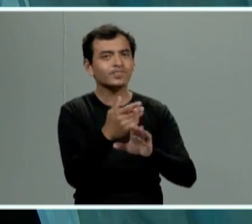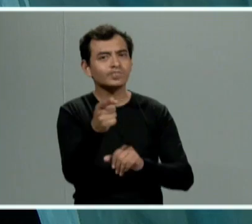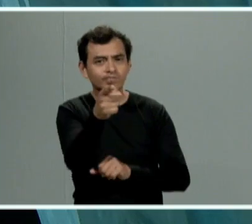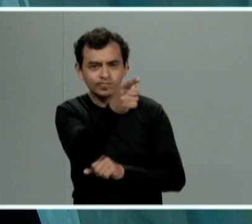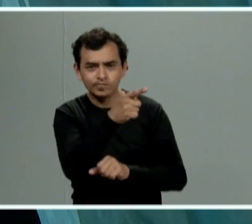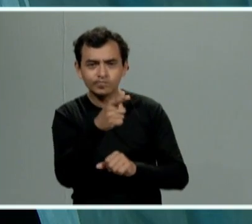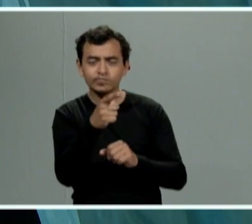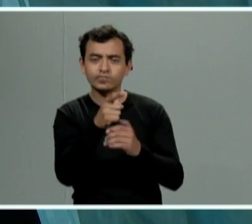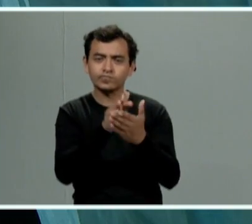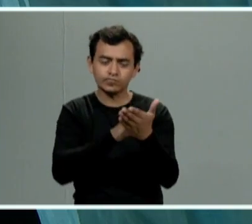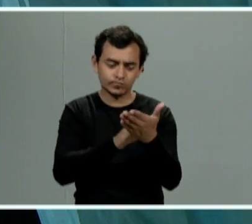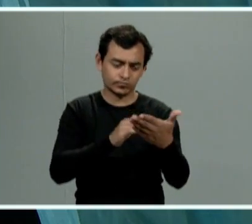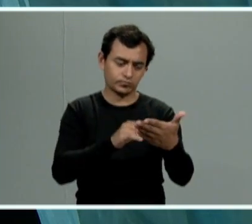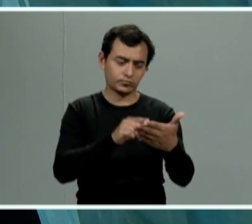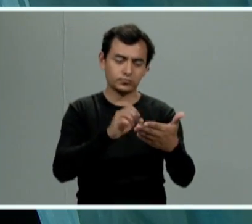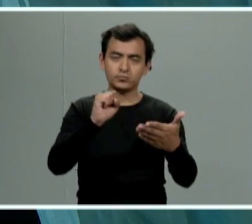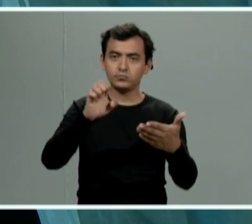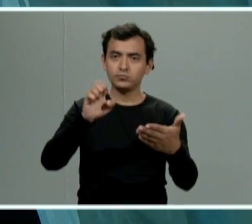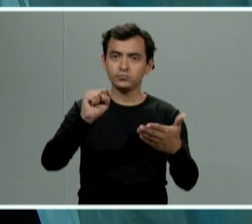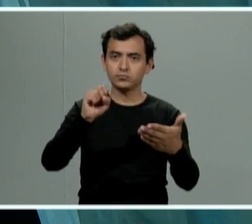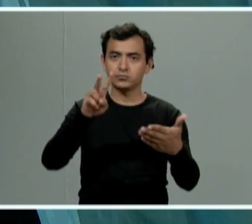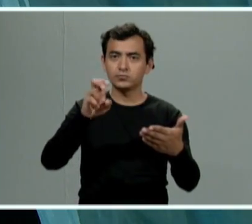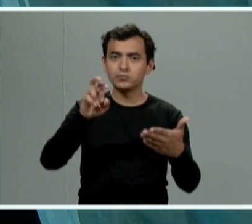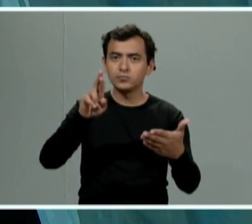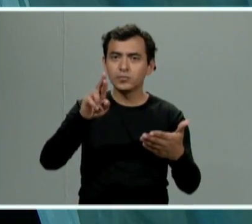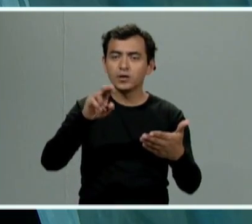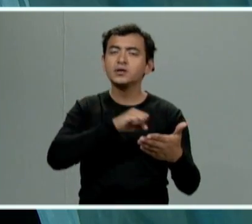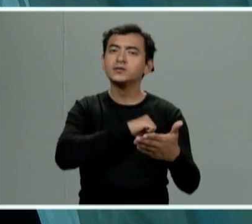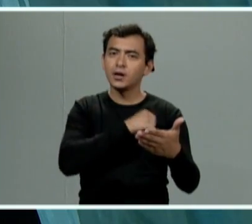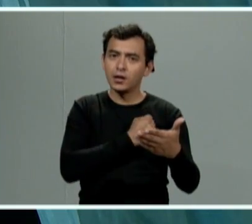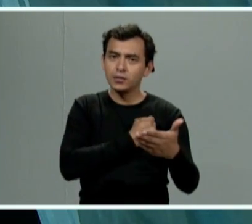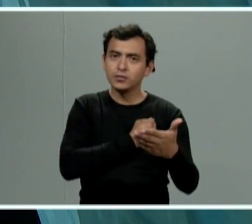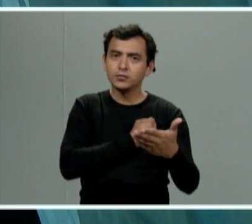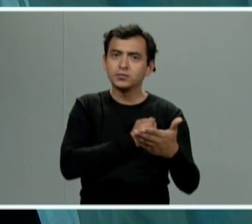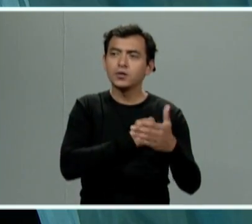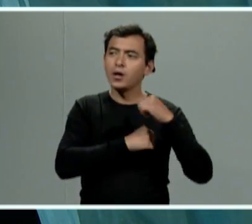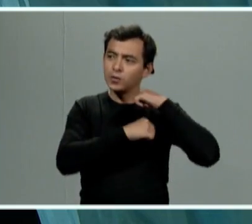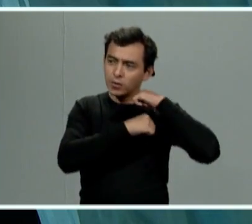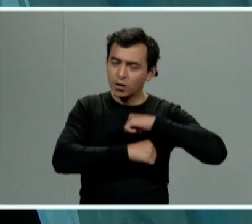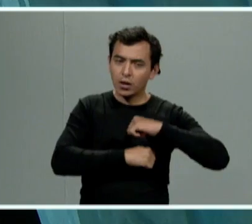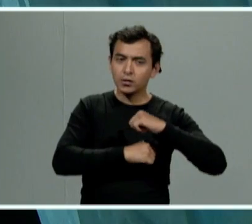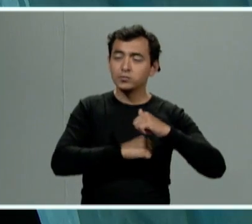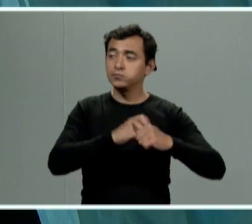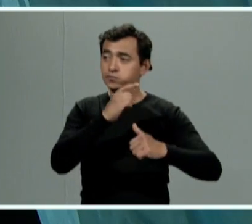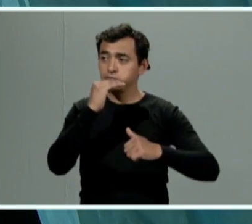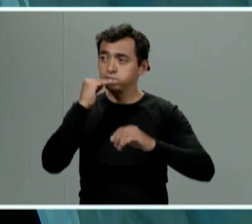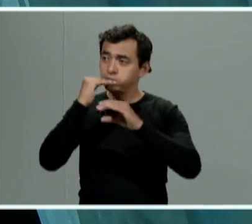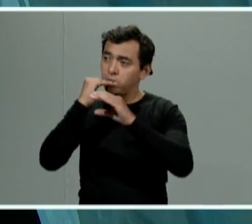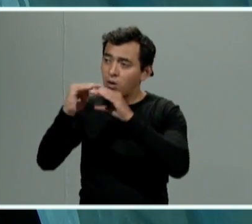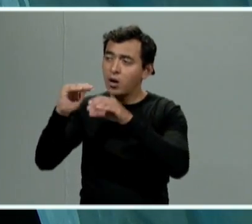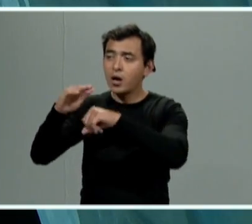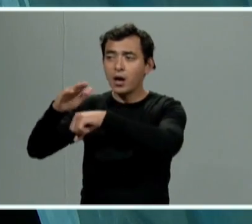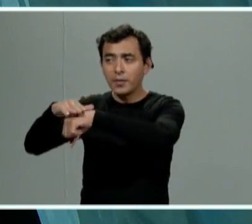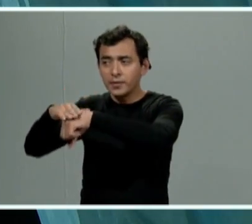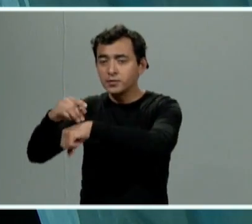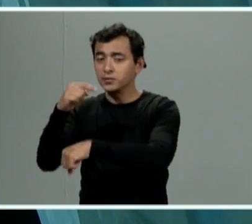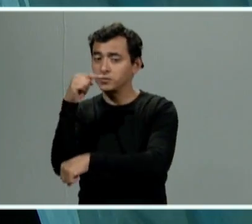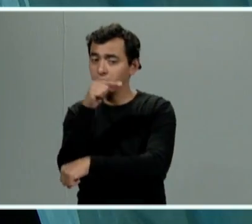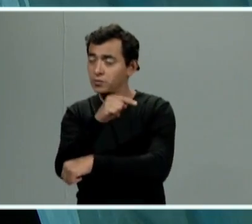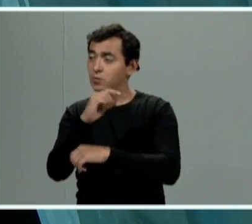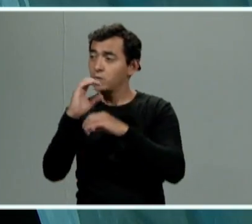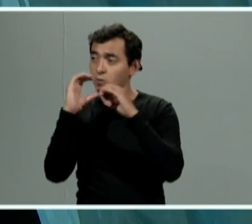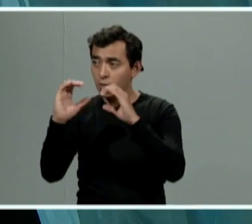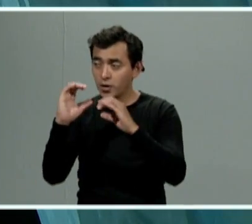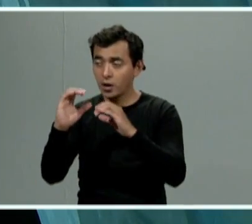oficio a lo que se es ver en donde se solicita que se dé cumplimiento a la norma 046